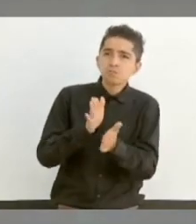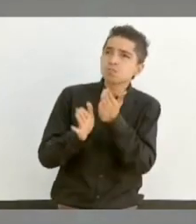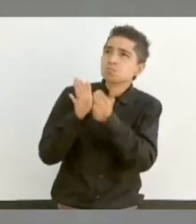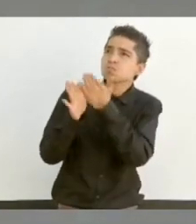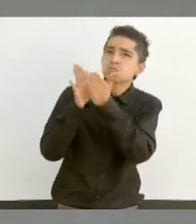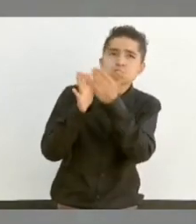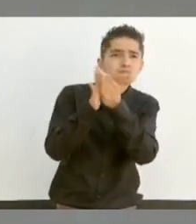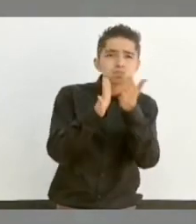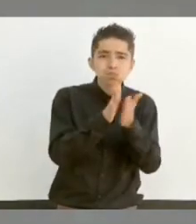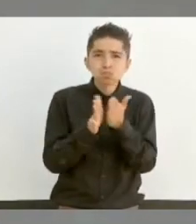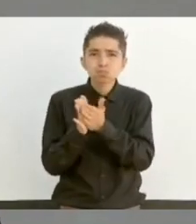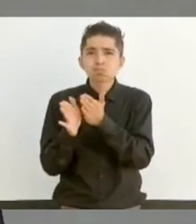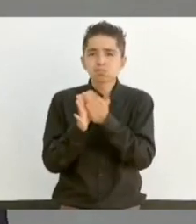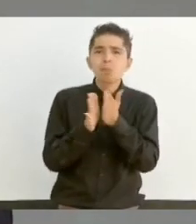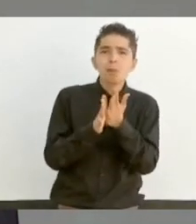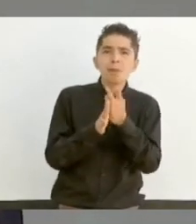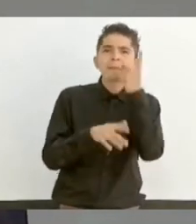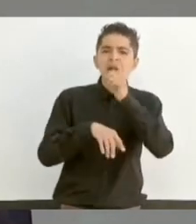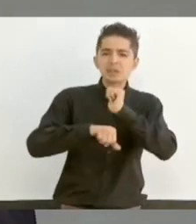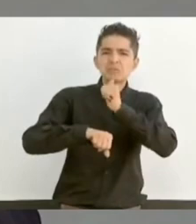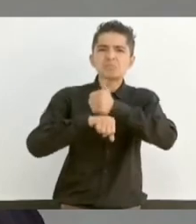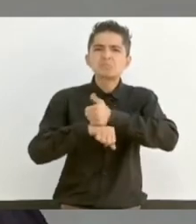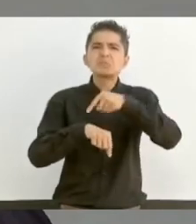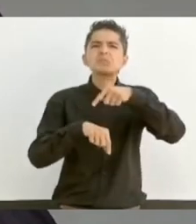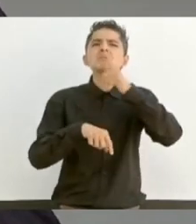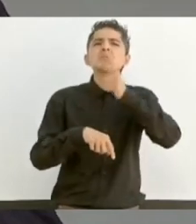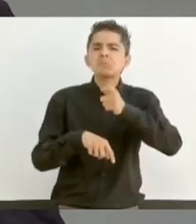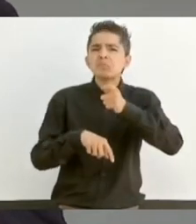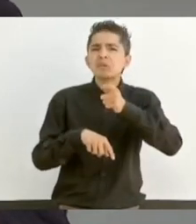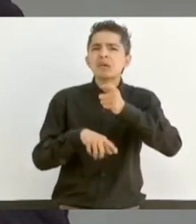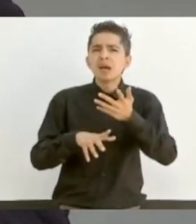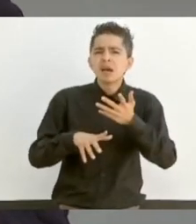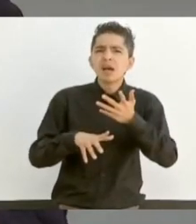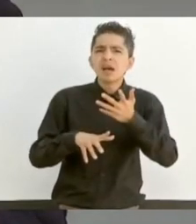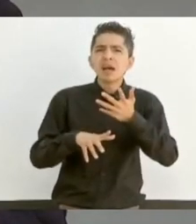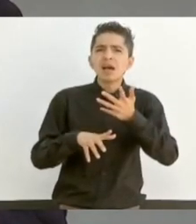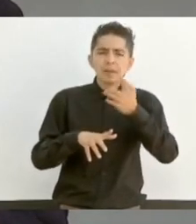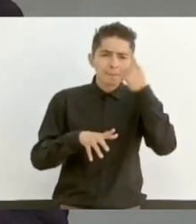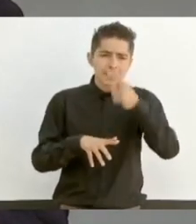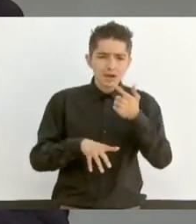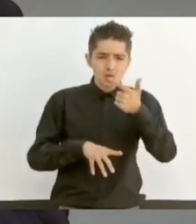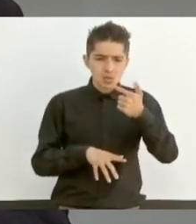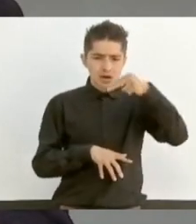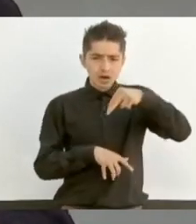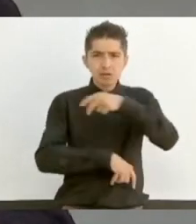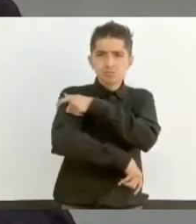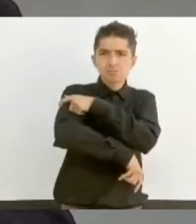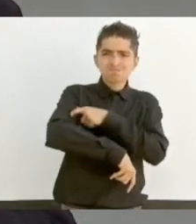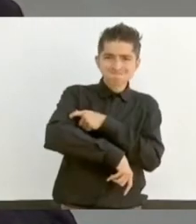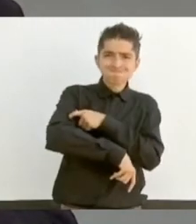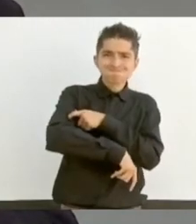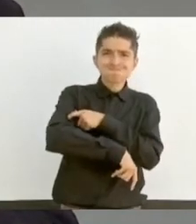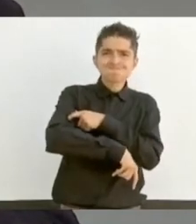para alojar a miembros de la Guardia Nacional.